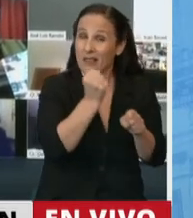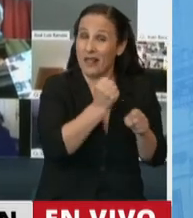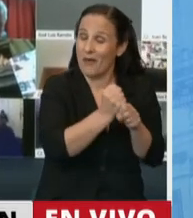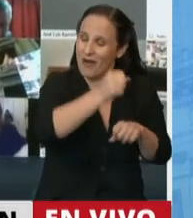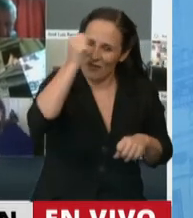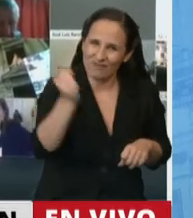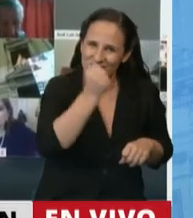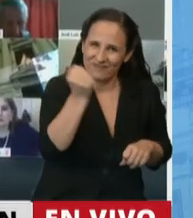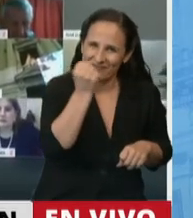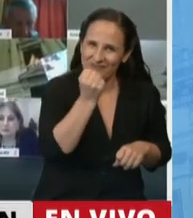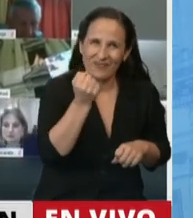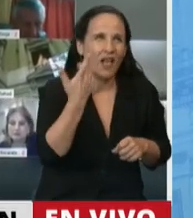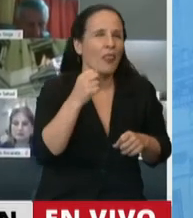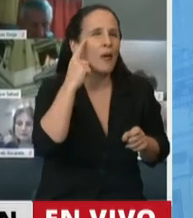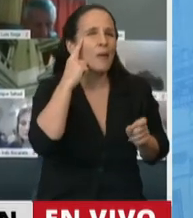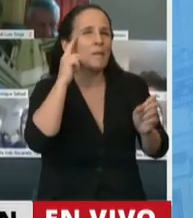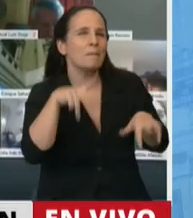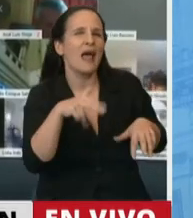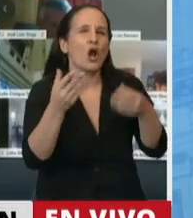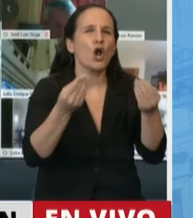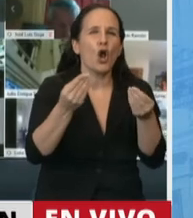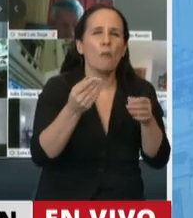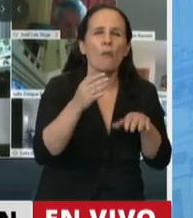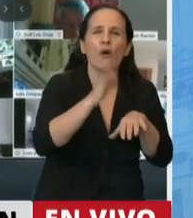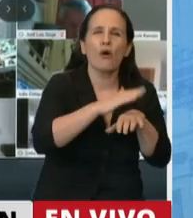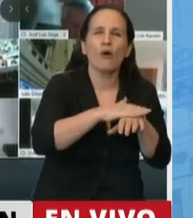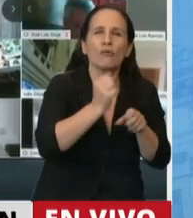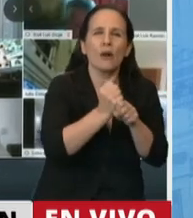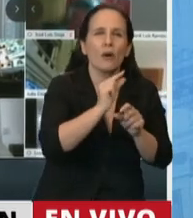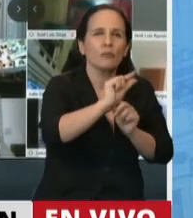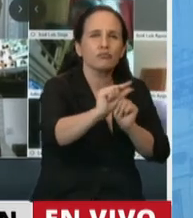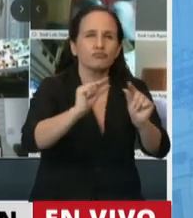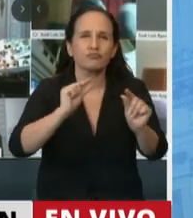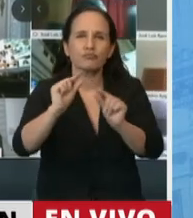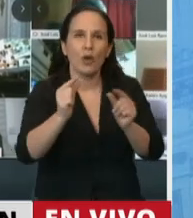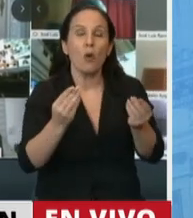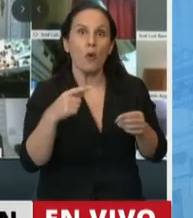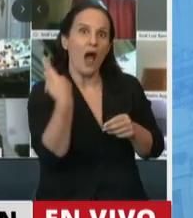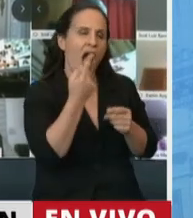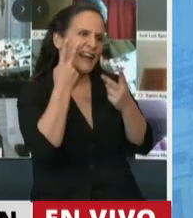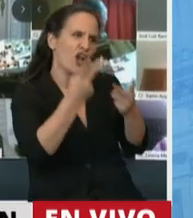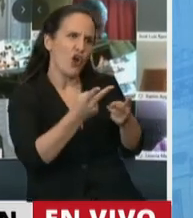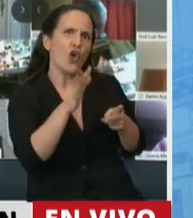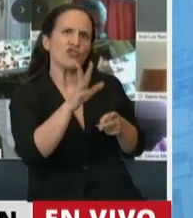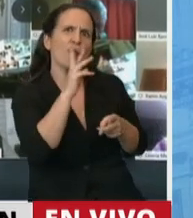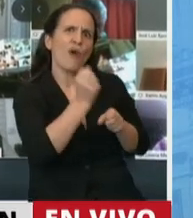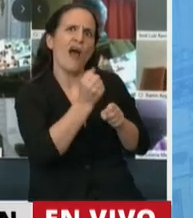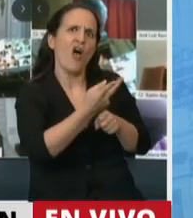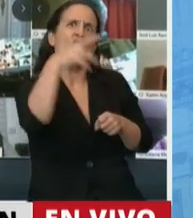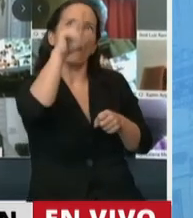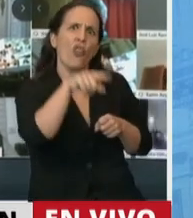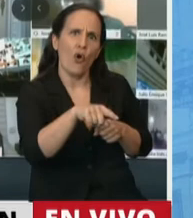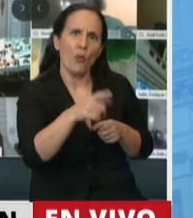repensar cómo redistribuir responsabilidades. Porque si solo reconocemos pero no distribuimos, esto puede